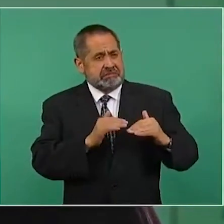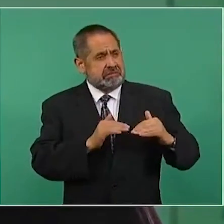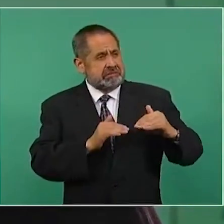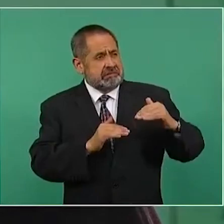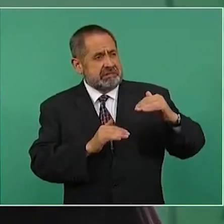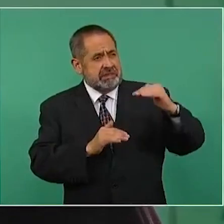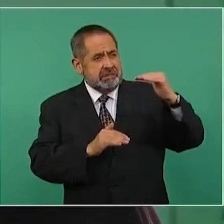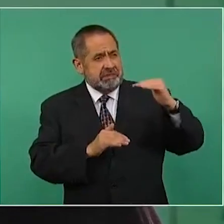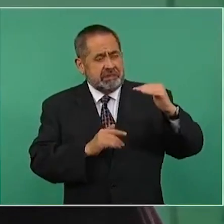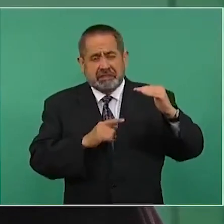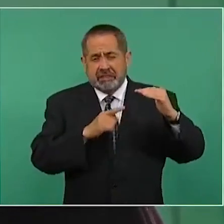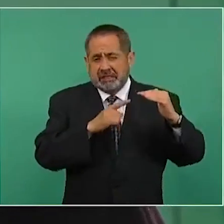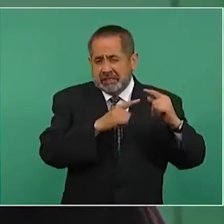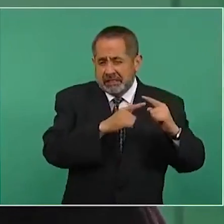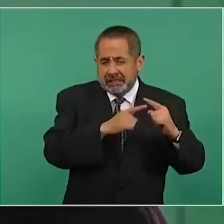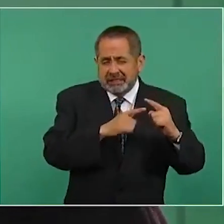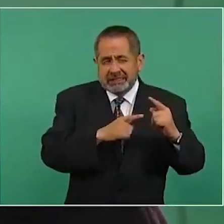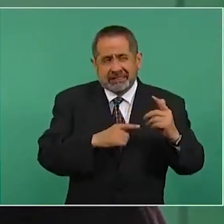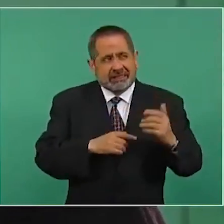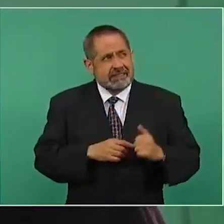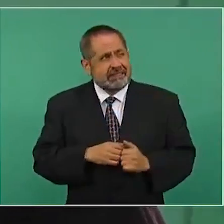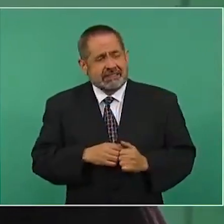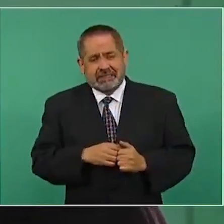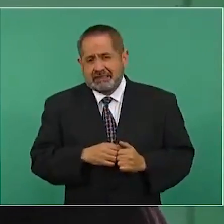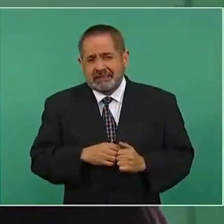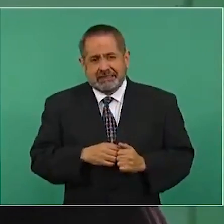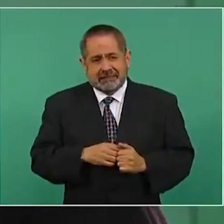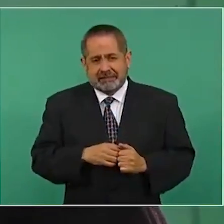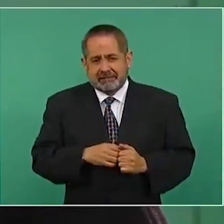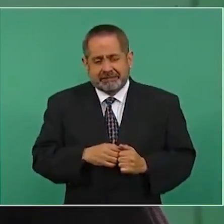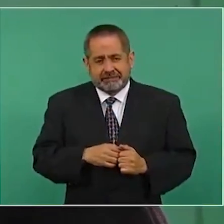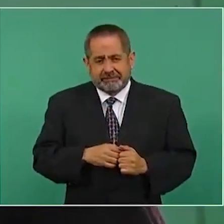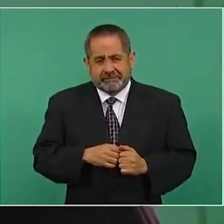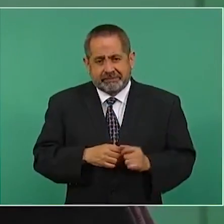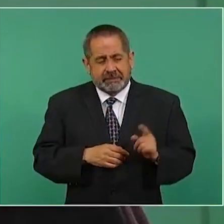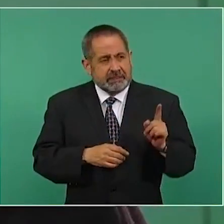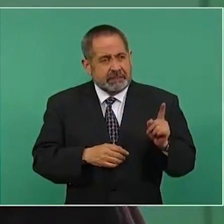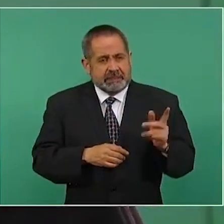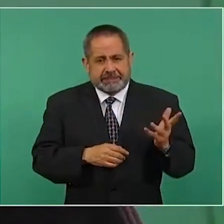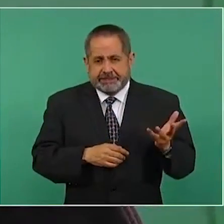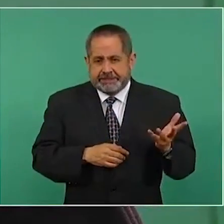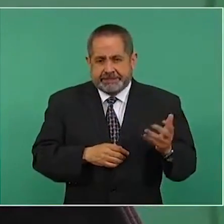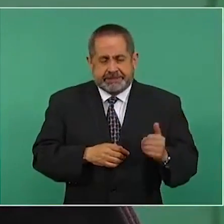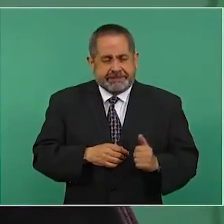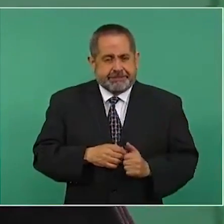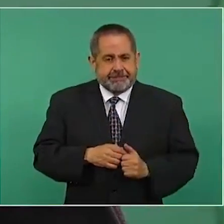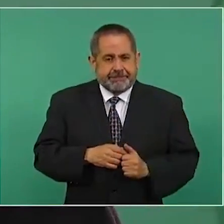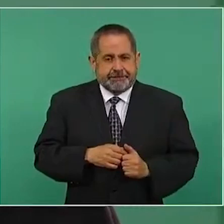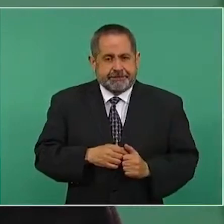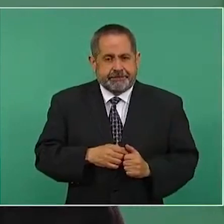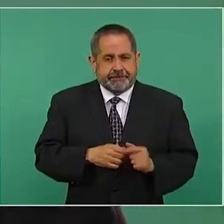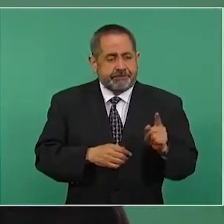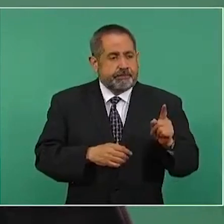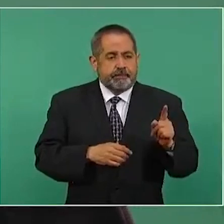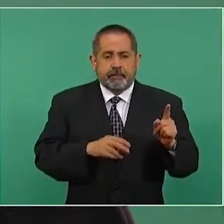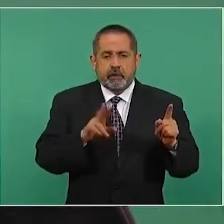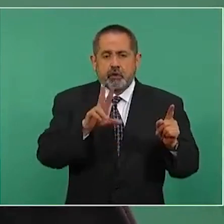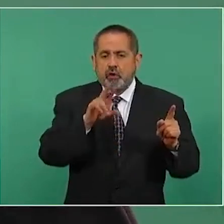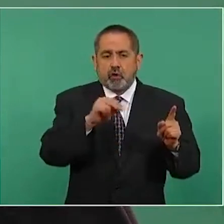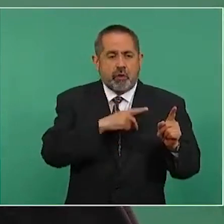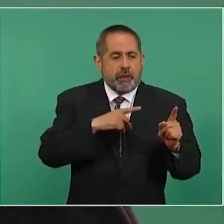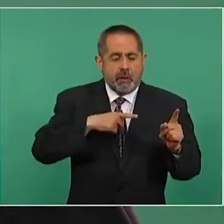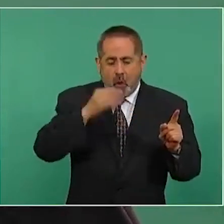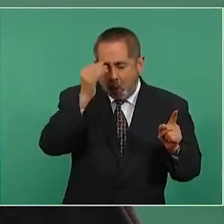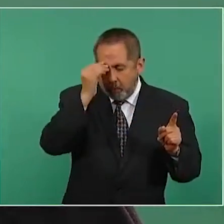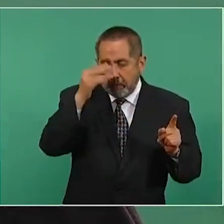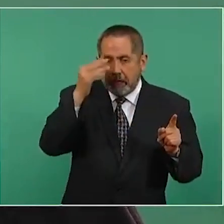escala social, en la escala económica, no olvidemos la humildad.